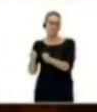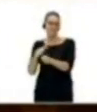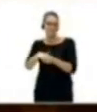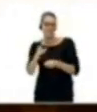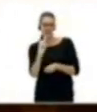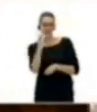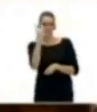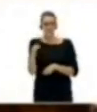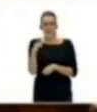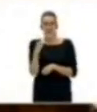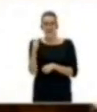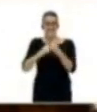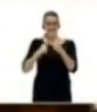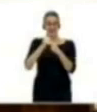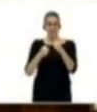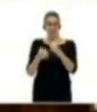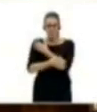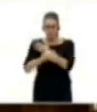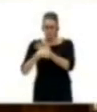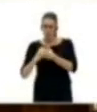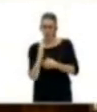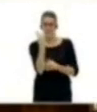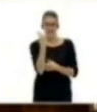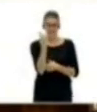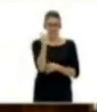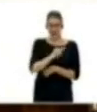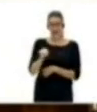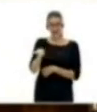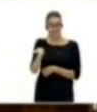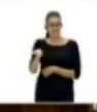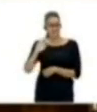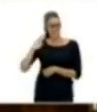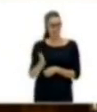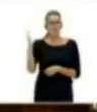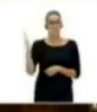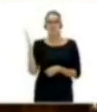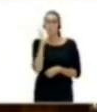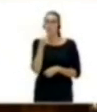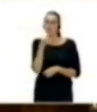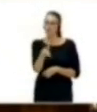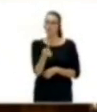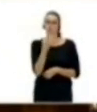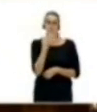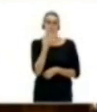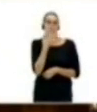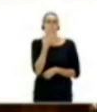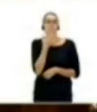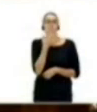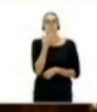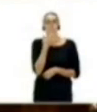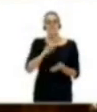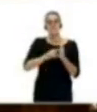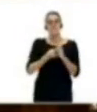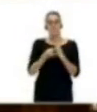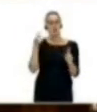índice de pobreza de todo el archipiélago. Por tanto, si el objetivo de este sistema era mejorar la igualdad entre islas, es